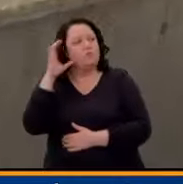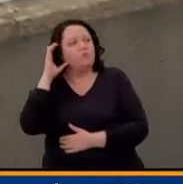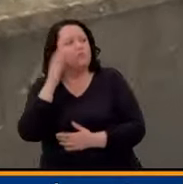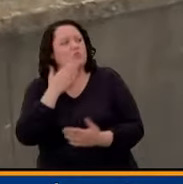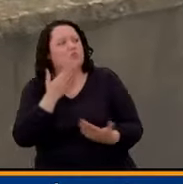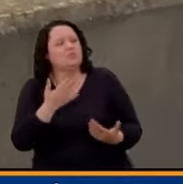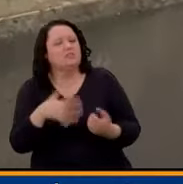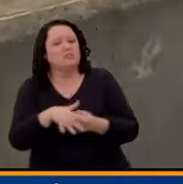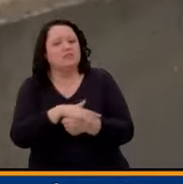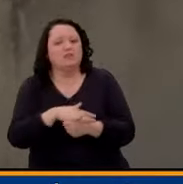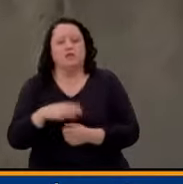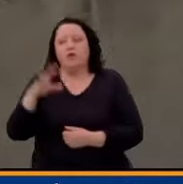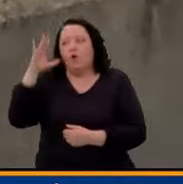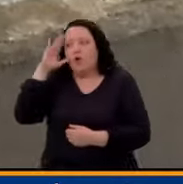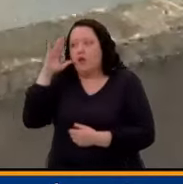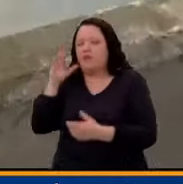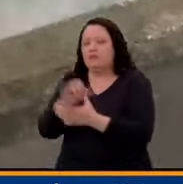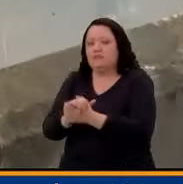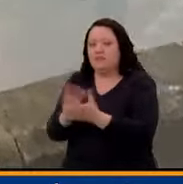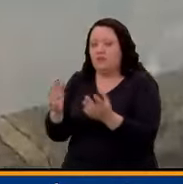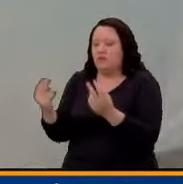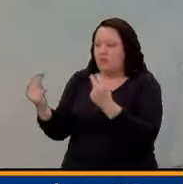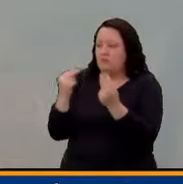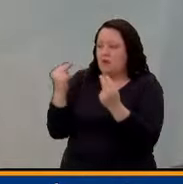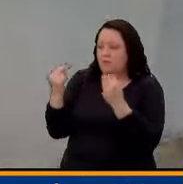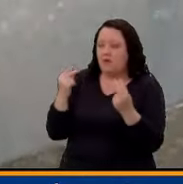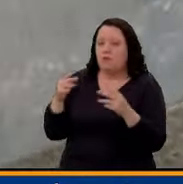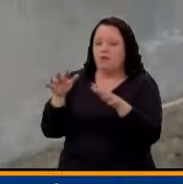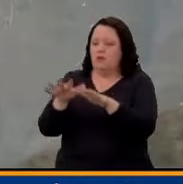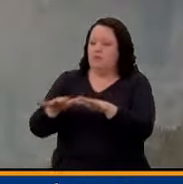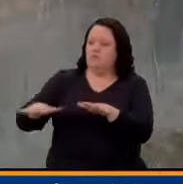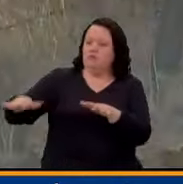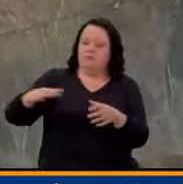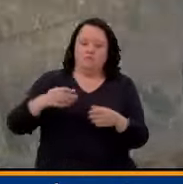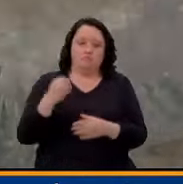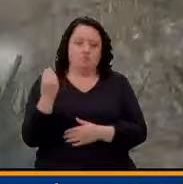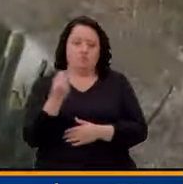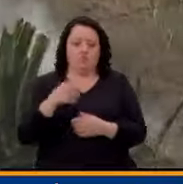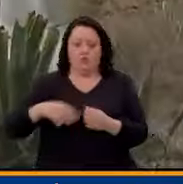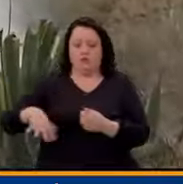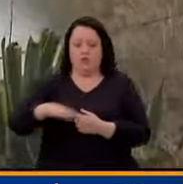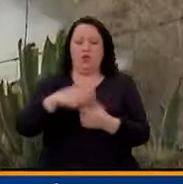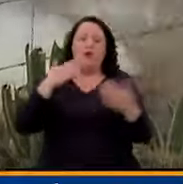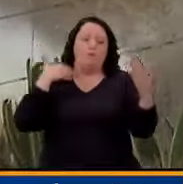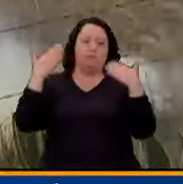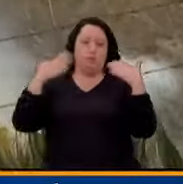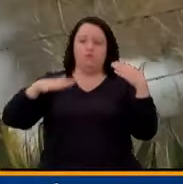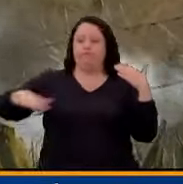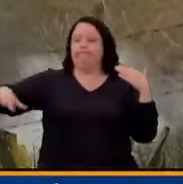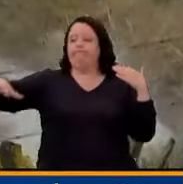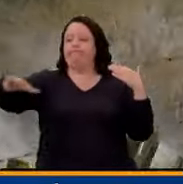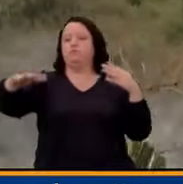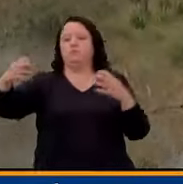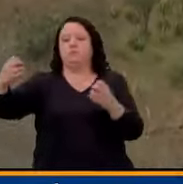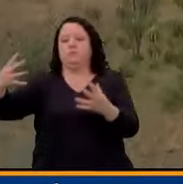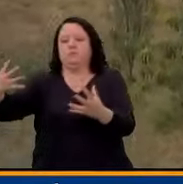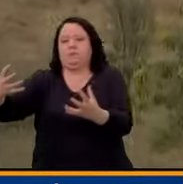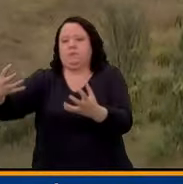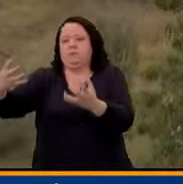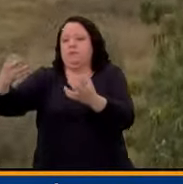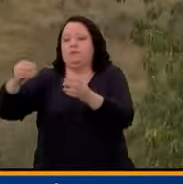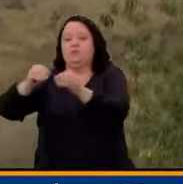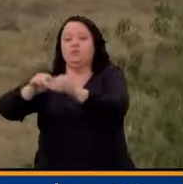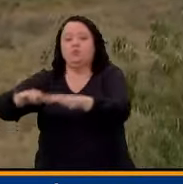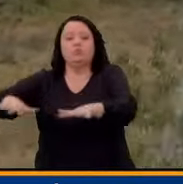Héctor, un saludo a usted y todas las personas que nos ven en una zona de nuestro municipio que es rural, en un desierto en donde las situaciones del suelo